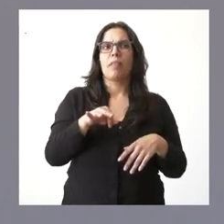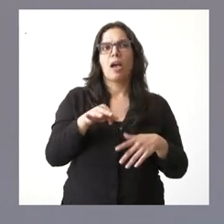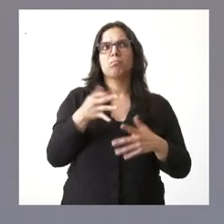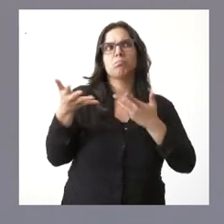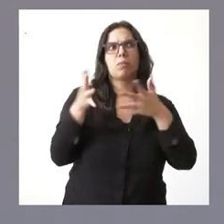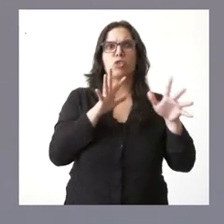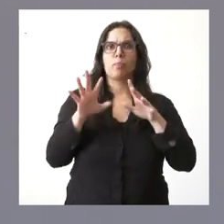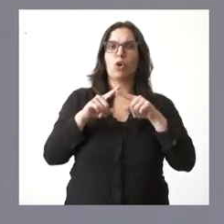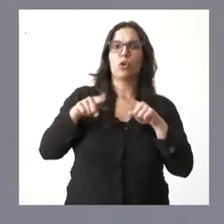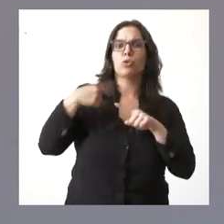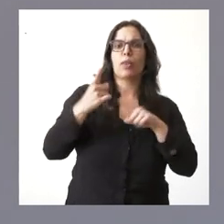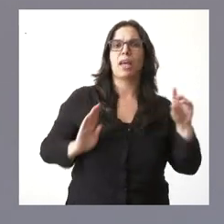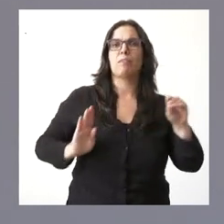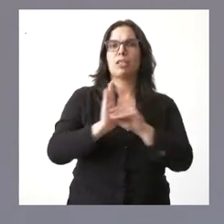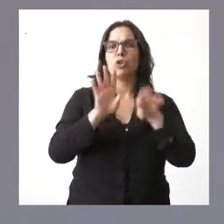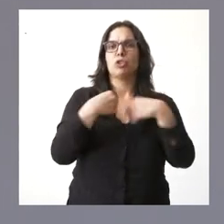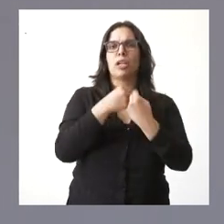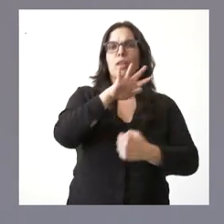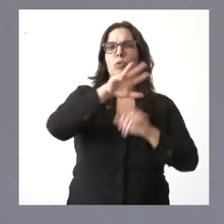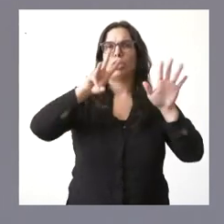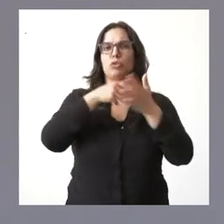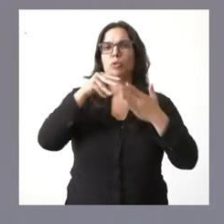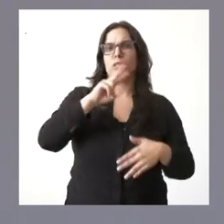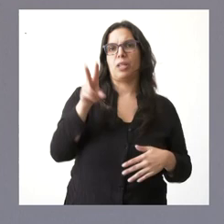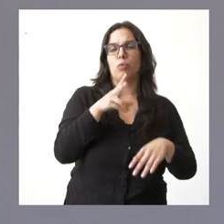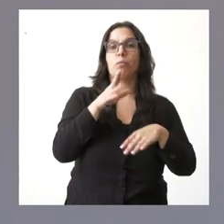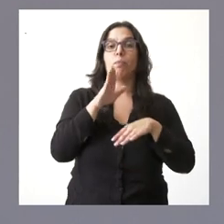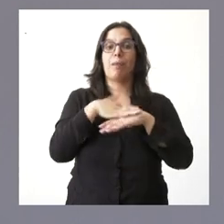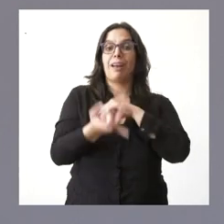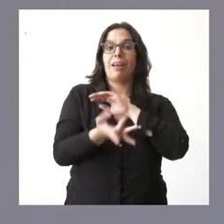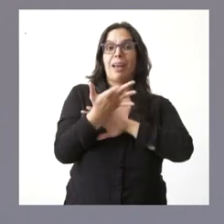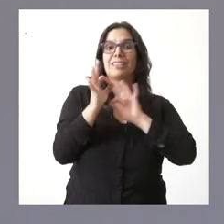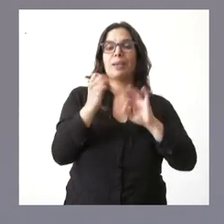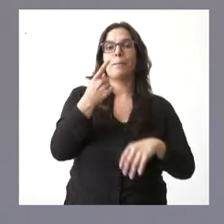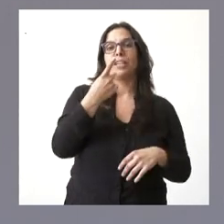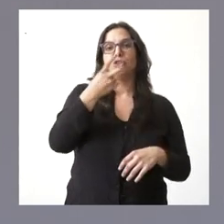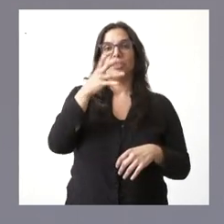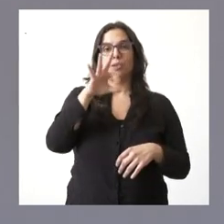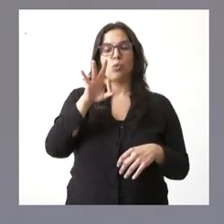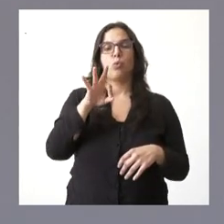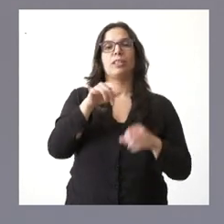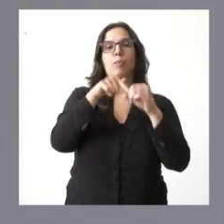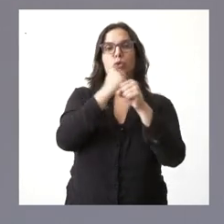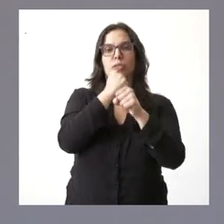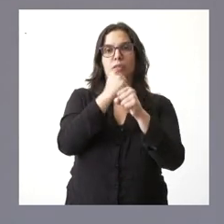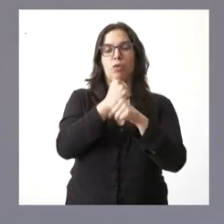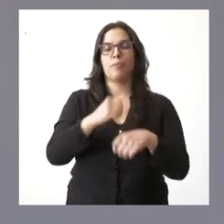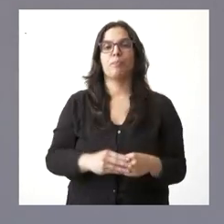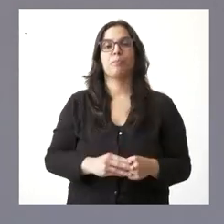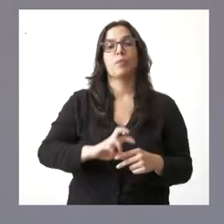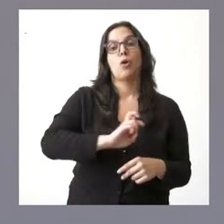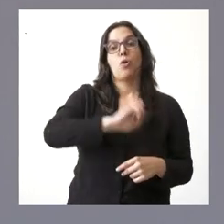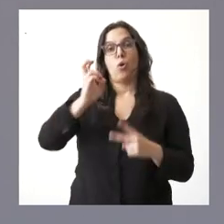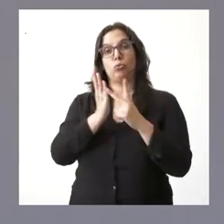inversión un total de 58 millones de euros para una creación de 1.250 puestos de trabajo. Un segundo